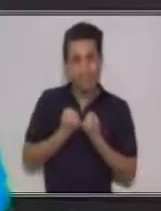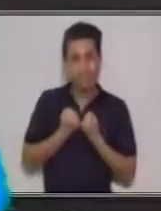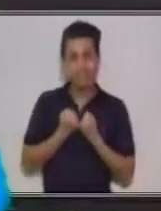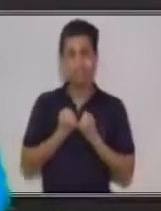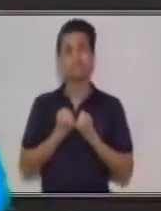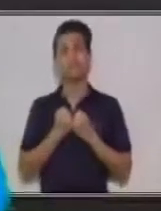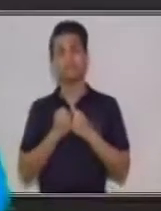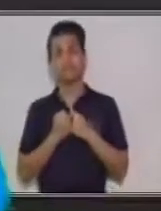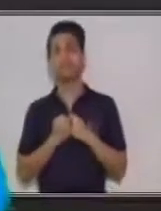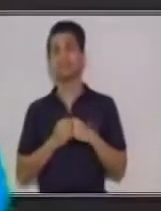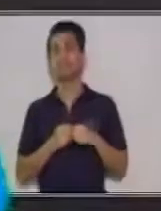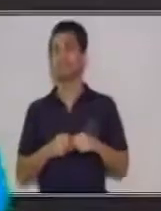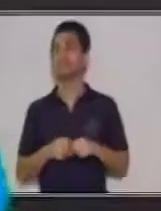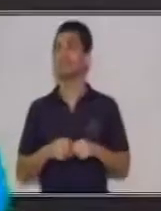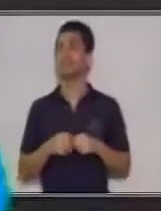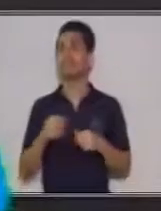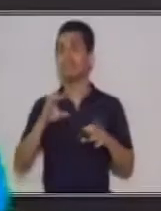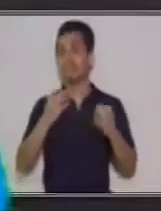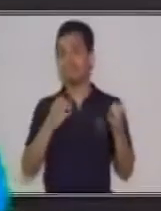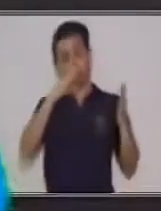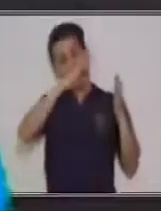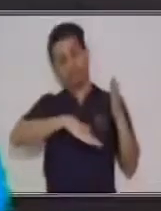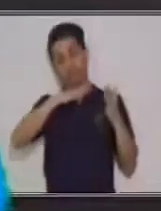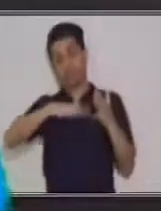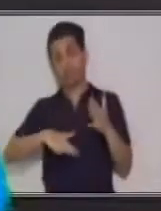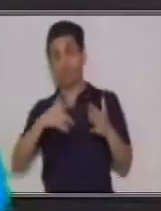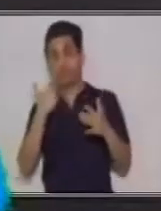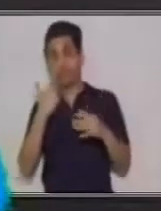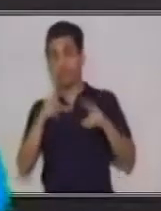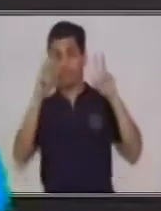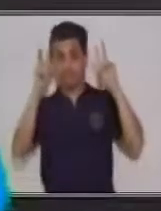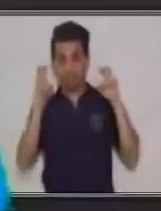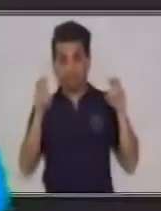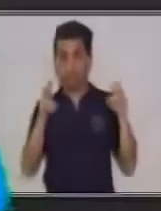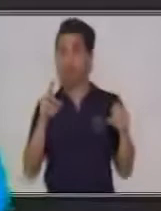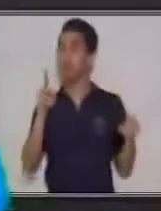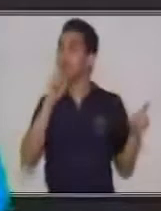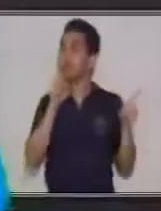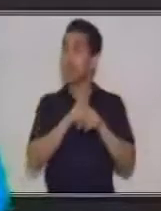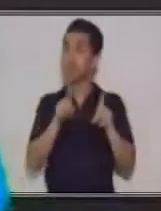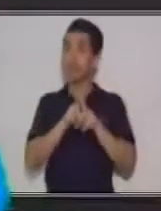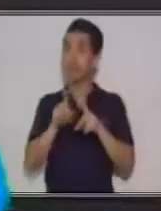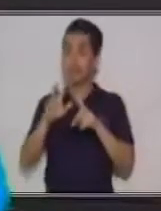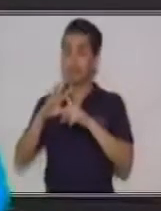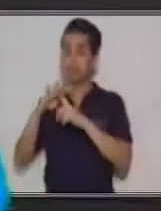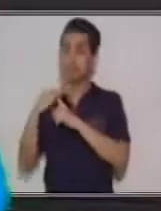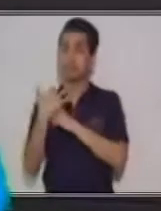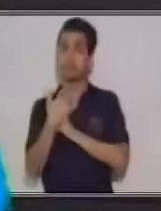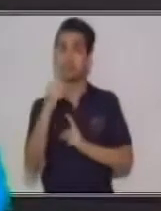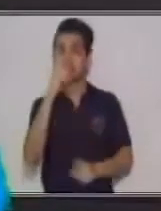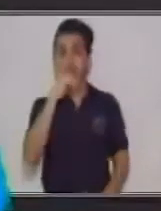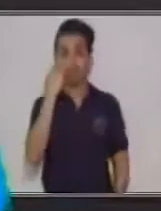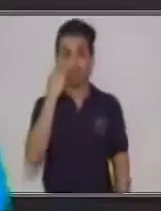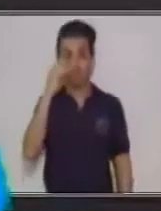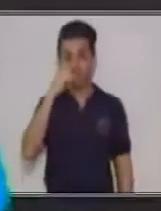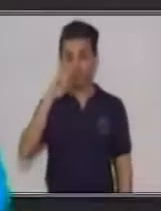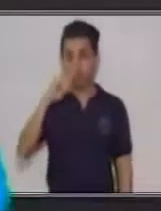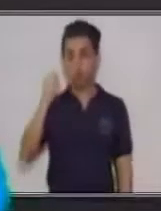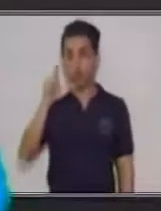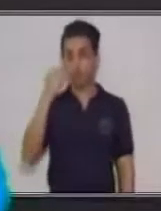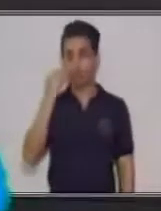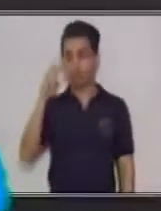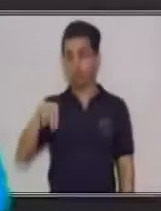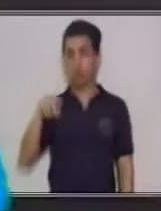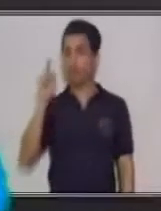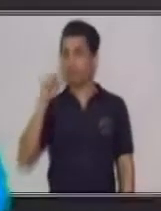tomando en cuenta el contenido y el tema, el contexto también viene formando parte de él. Si usted va